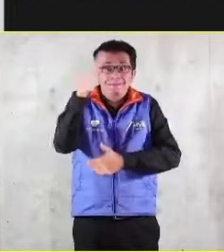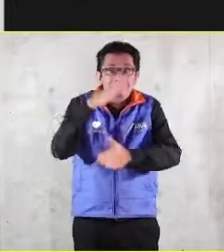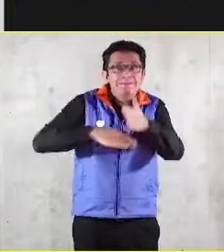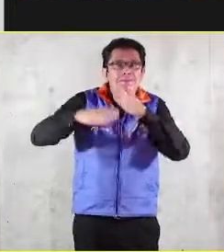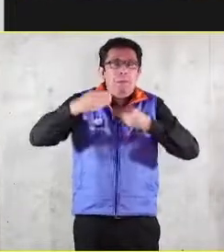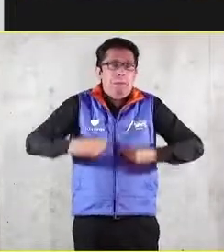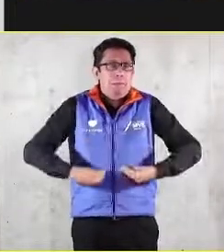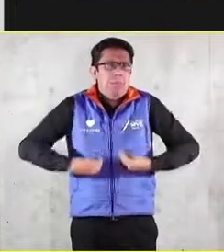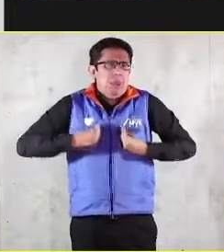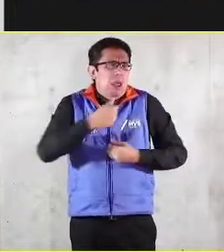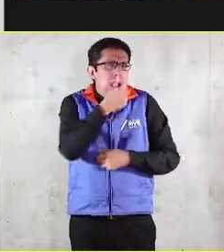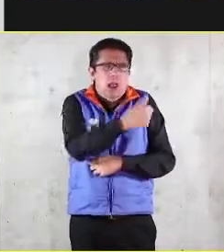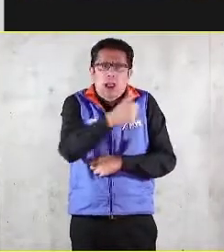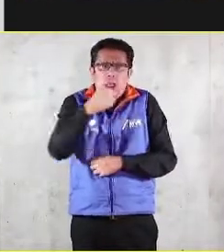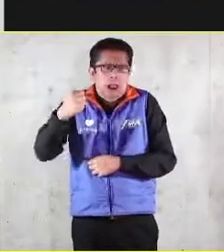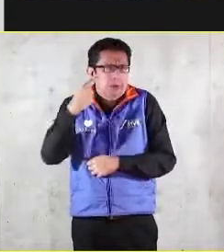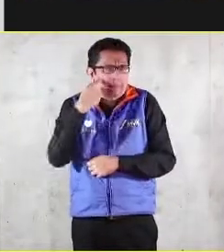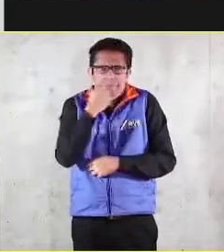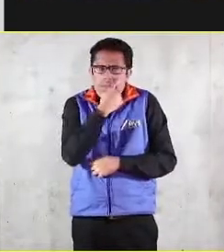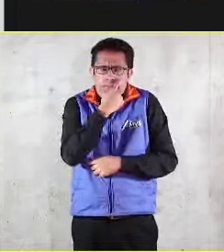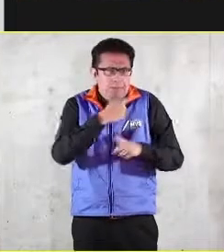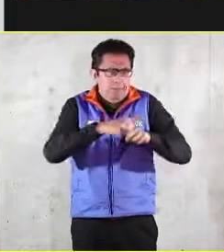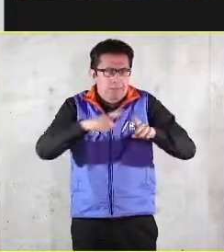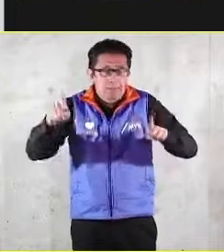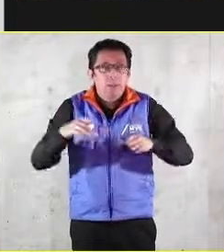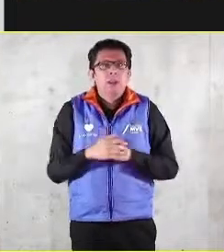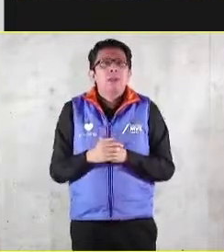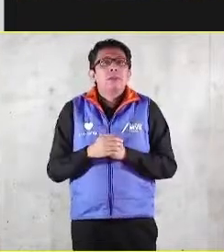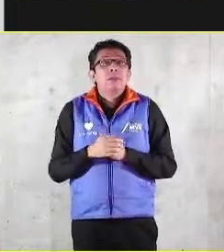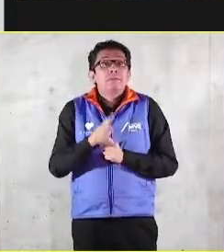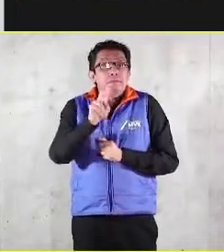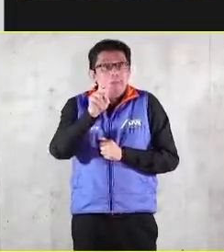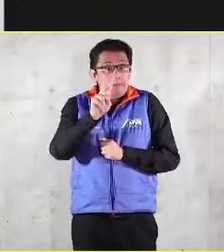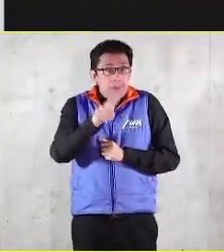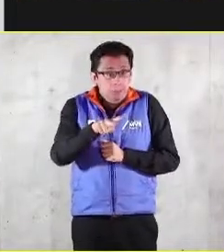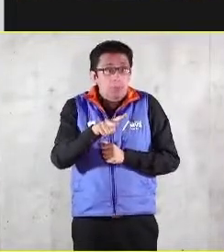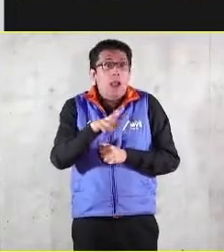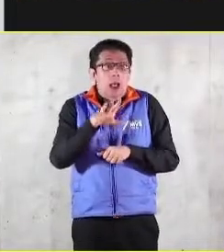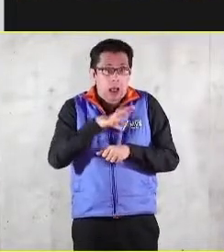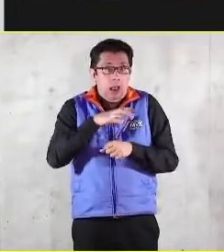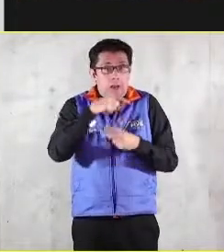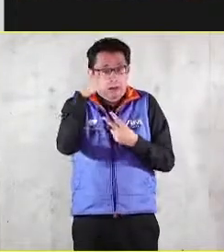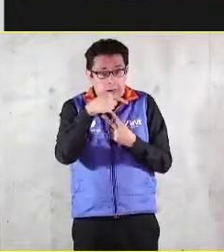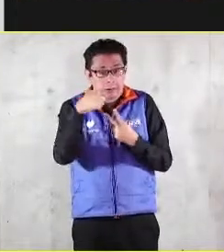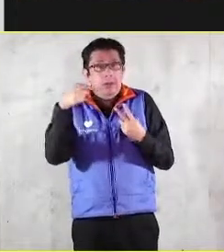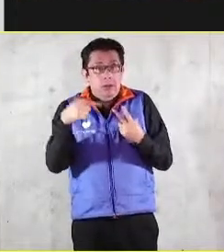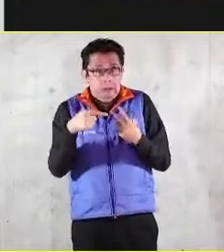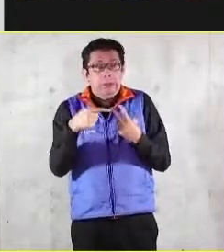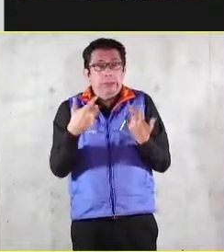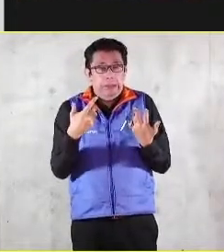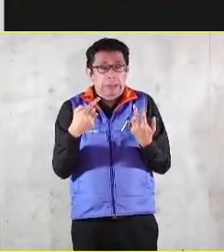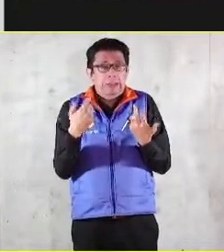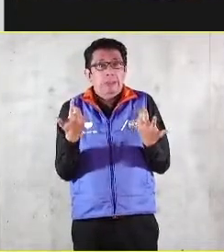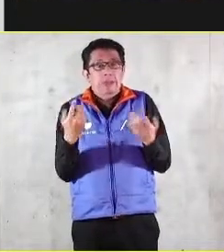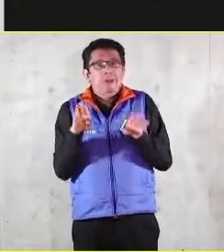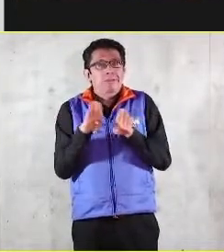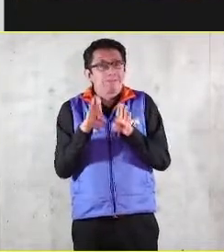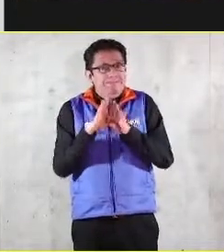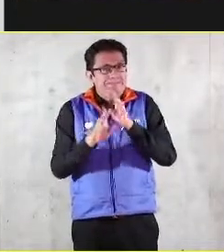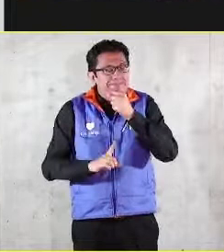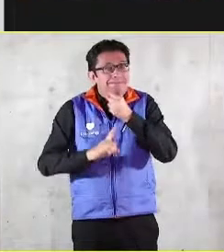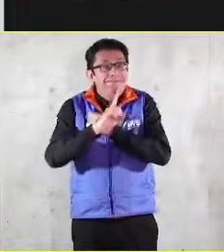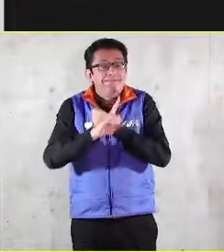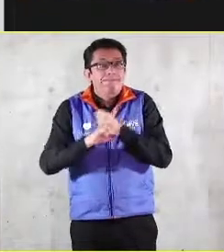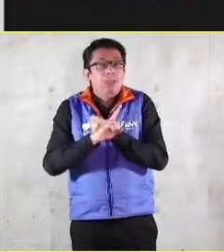uno lo entienda. Y en realidad lo que sucede es que hay una tensión en estas dos realidades, porque no se debe gestionar una